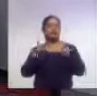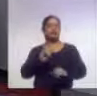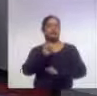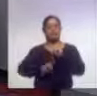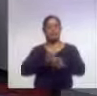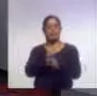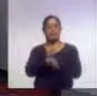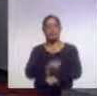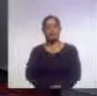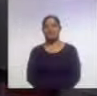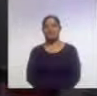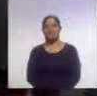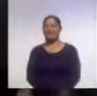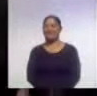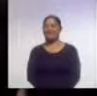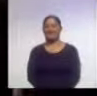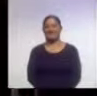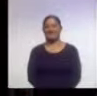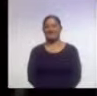internacionales.